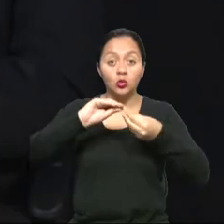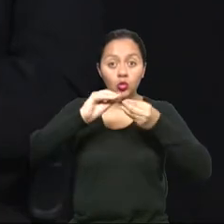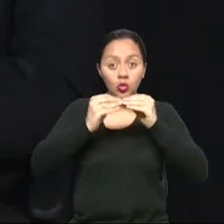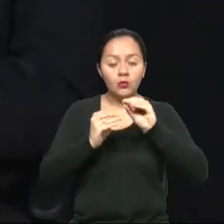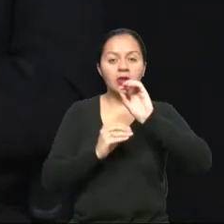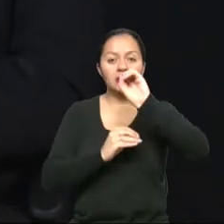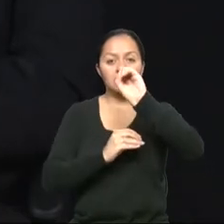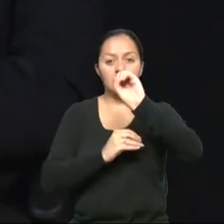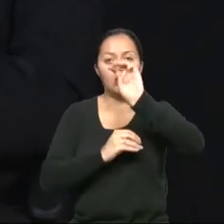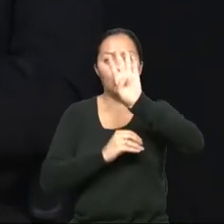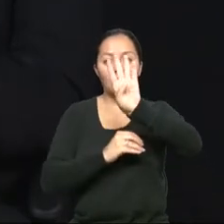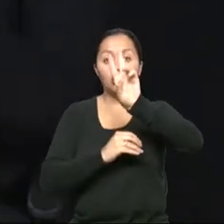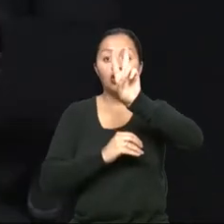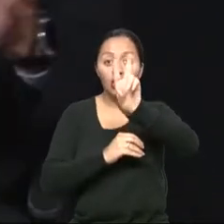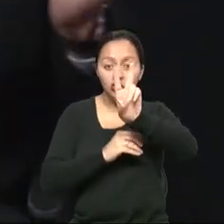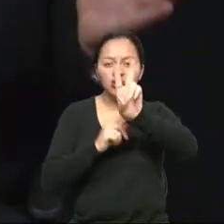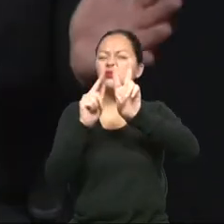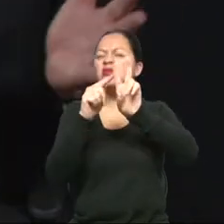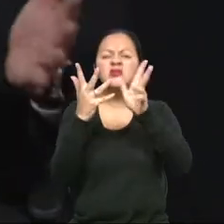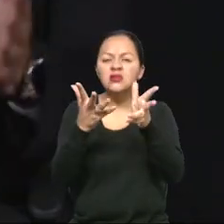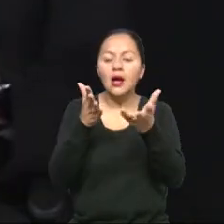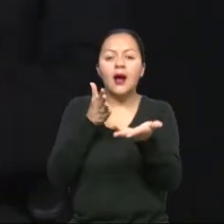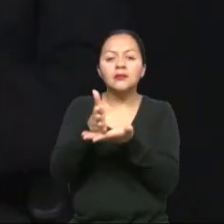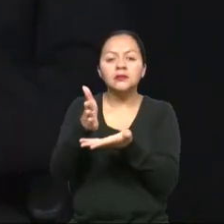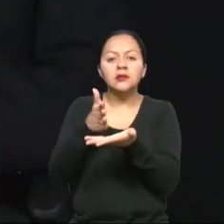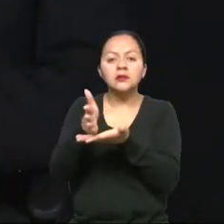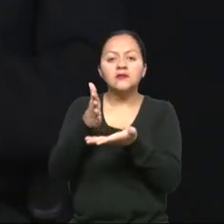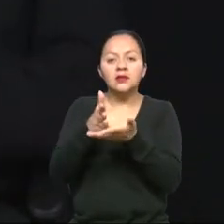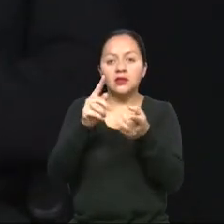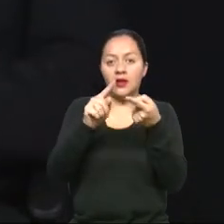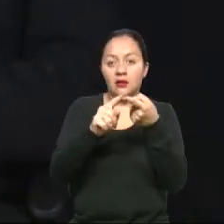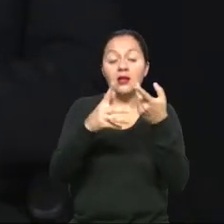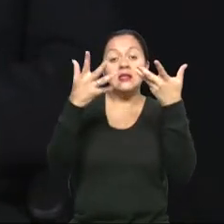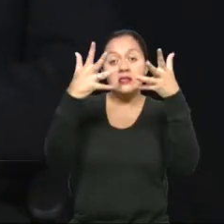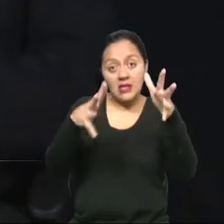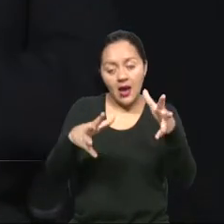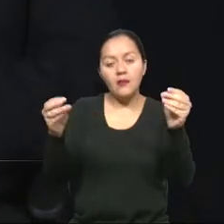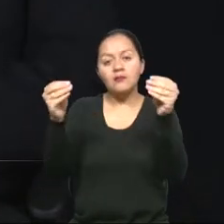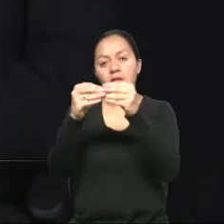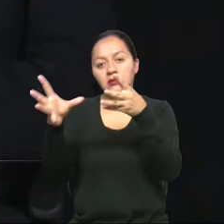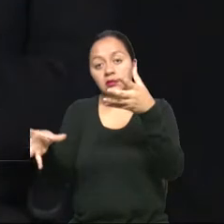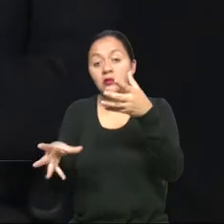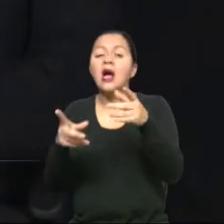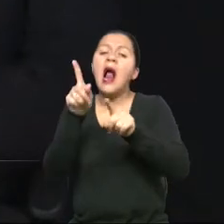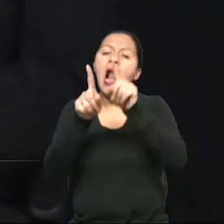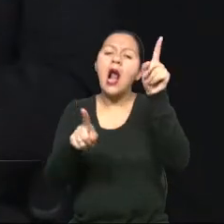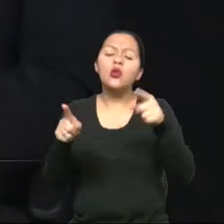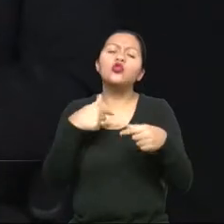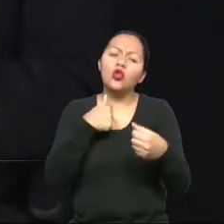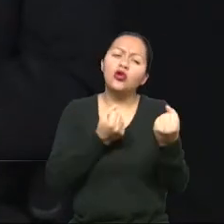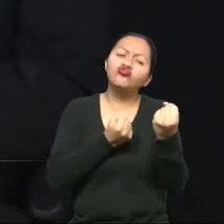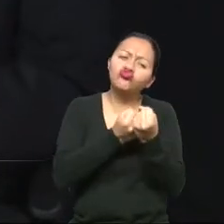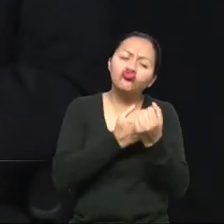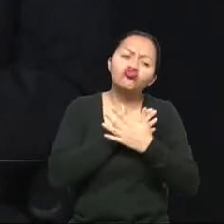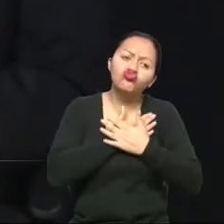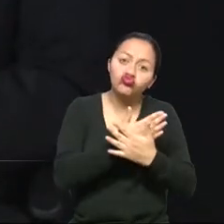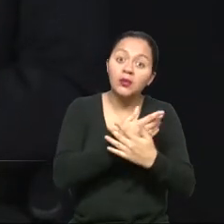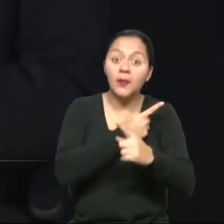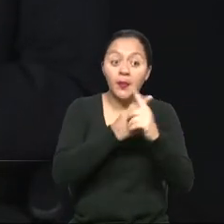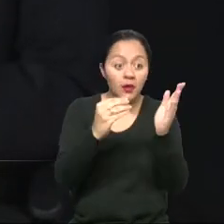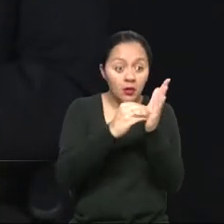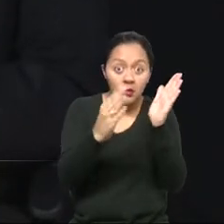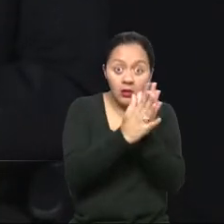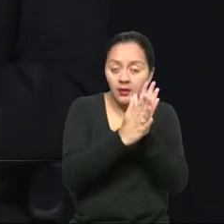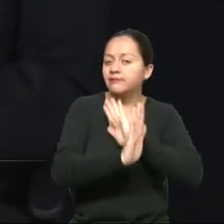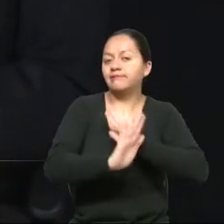prácticas sobre lo que es accesibilidad y las normas que fueron voluntarias les transforma en obligatorias. Ahora, ¿cómo puedo mirar yo